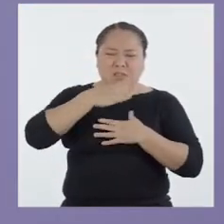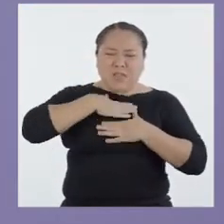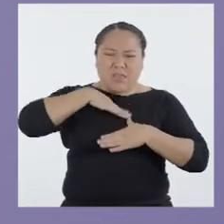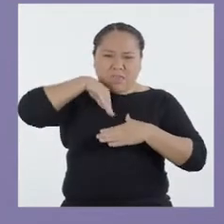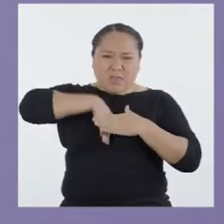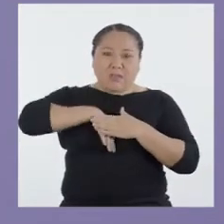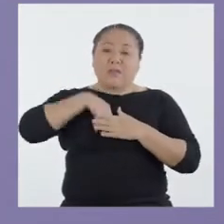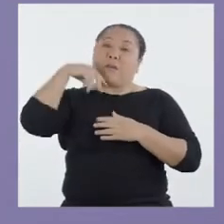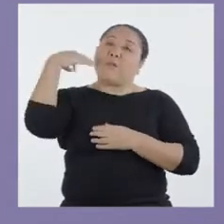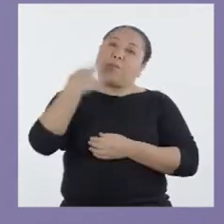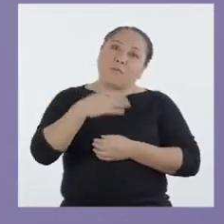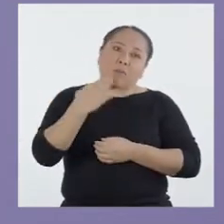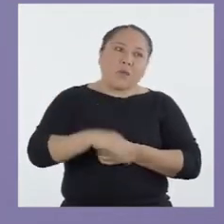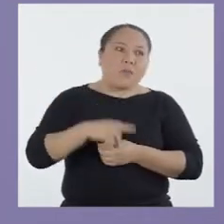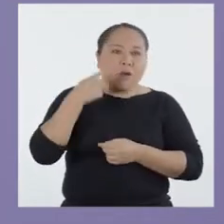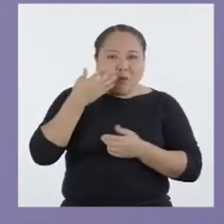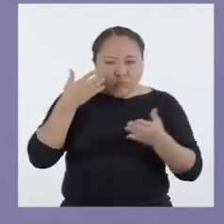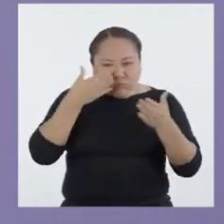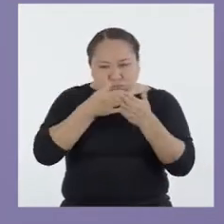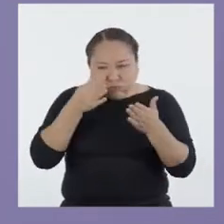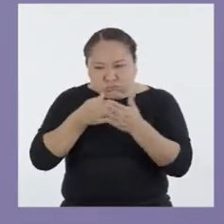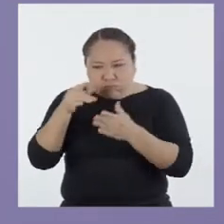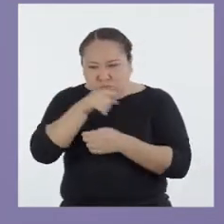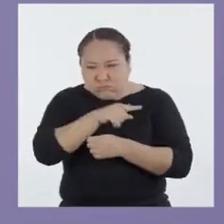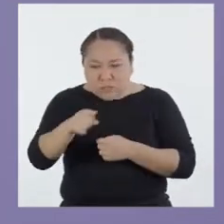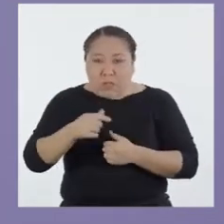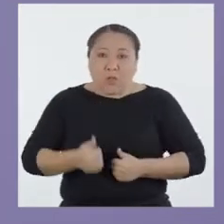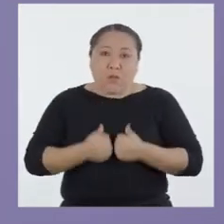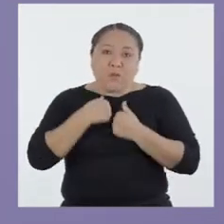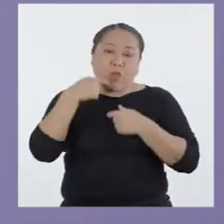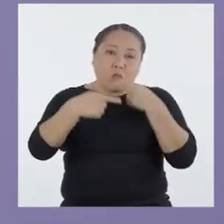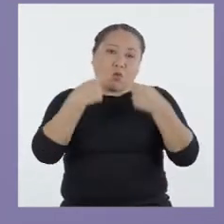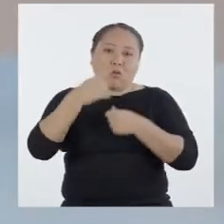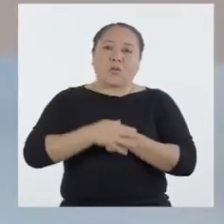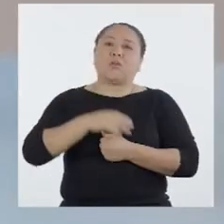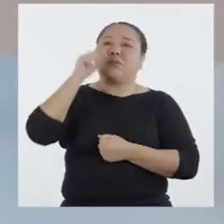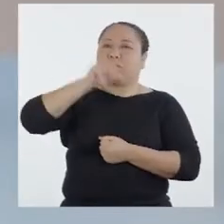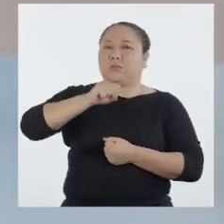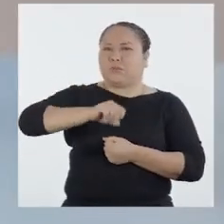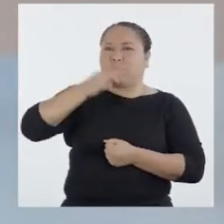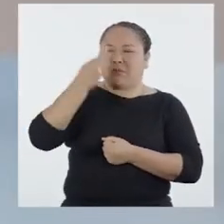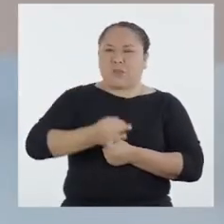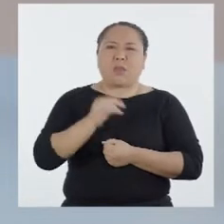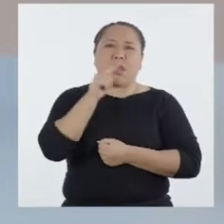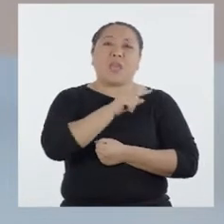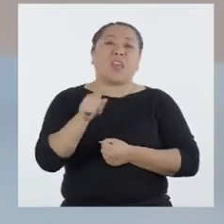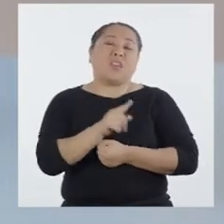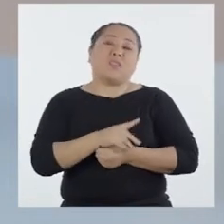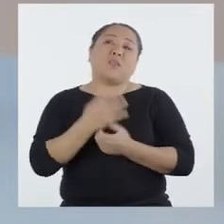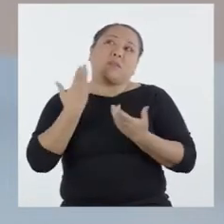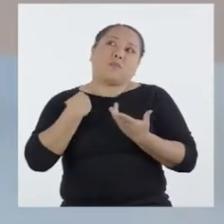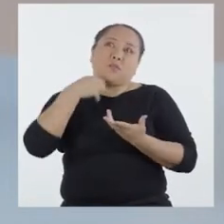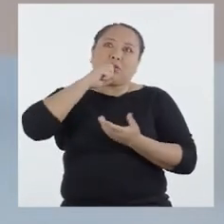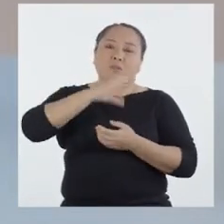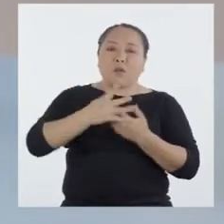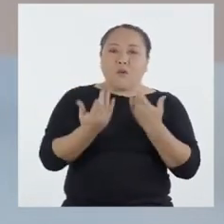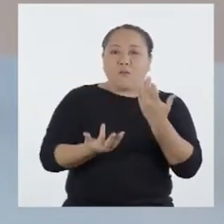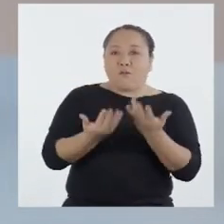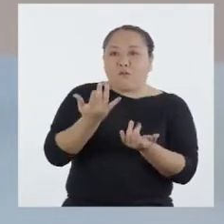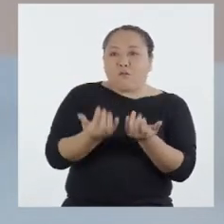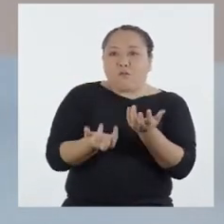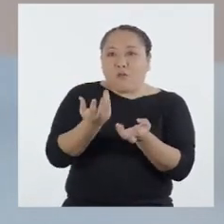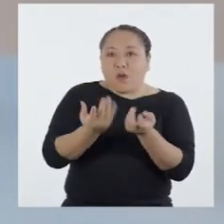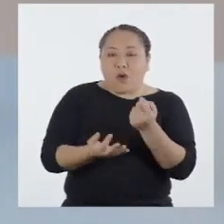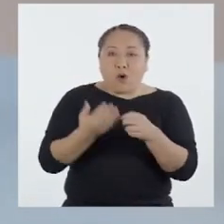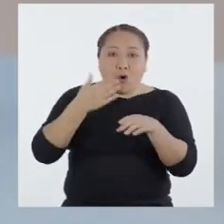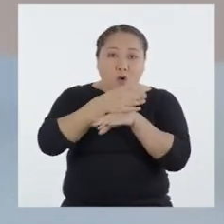todo si estás constantemente expuesto a ellas en tu vida cotidiana. Sí, y eso que estamos hablando de fuego